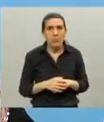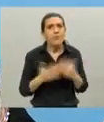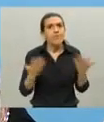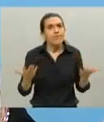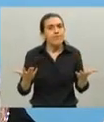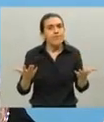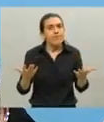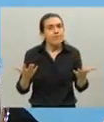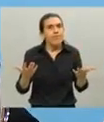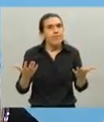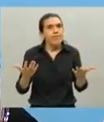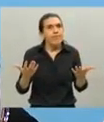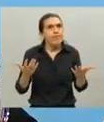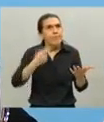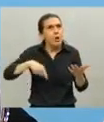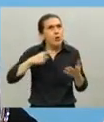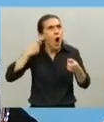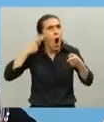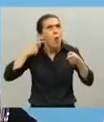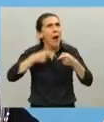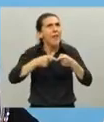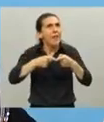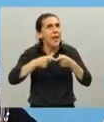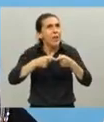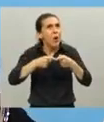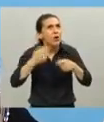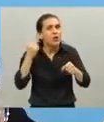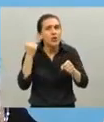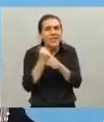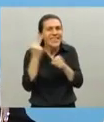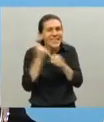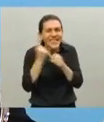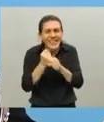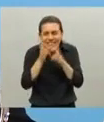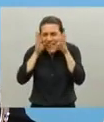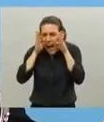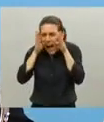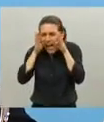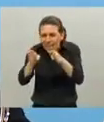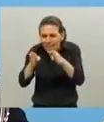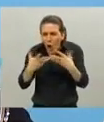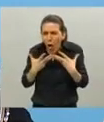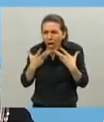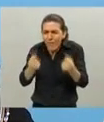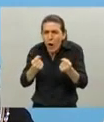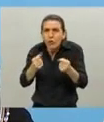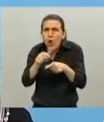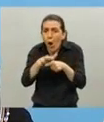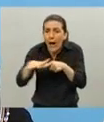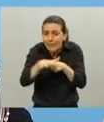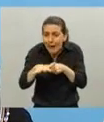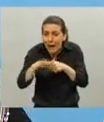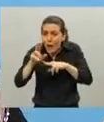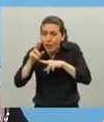es ponernos una tarea que es concentrar toda nuestra atención y nuestro esfuerzo en esos barrios.